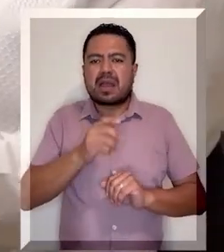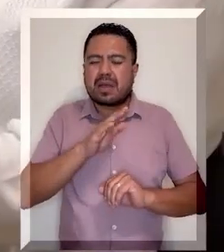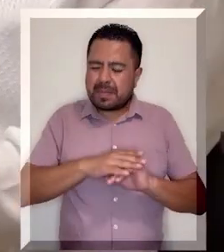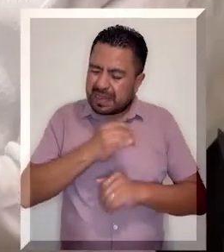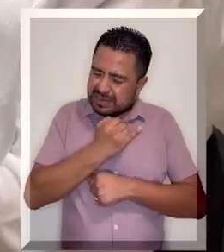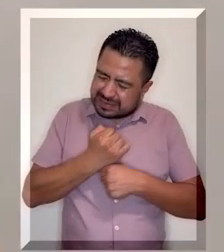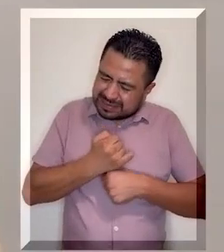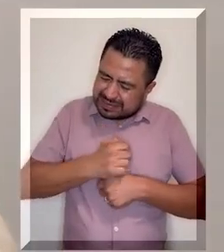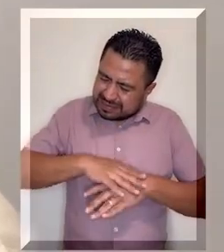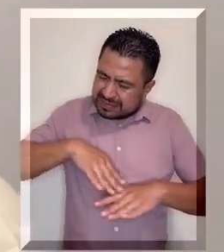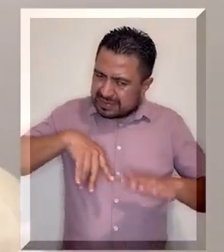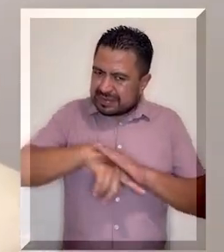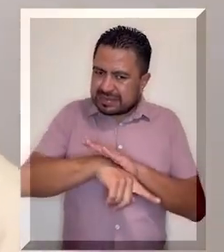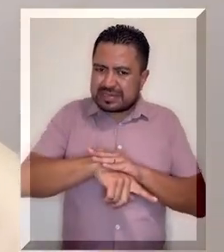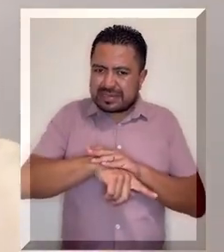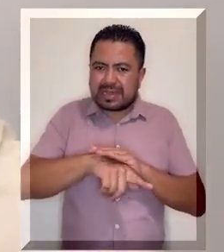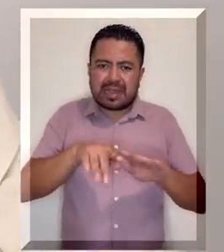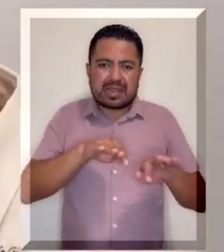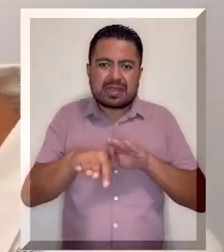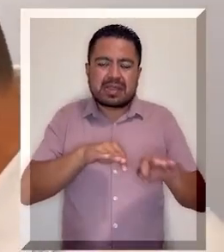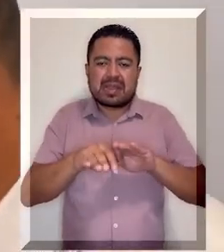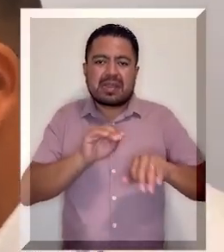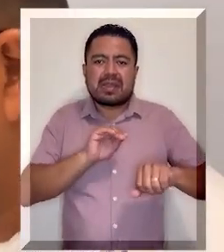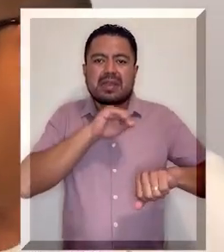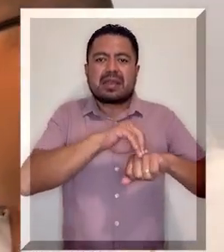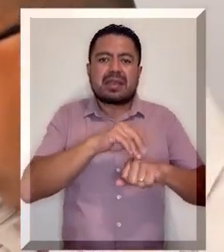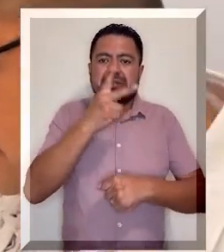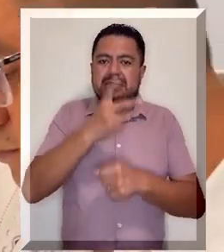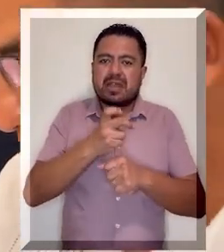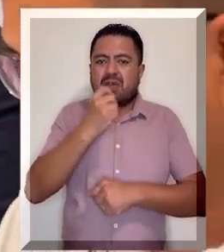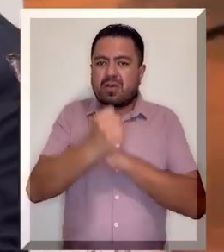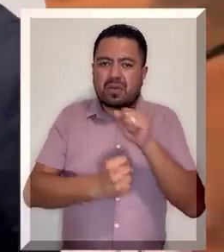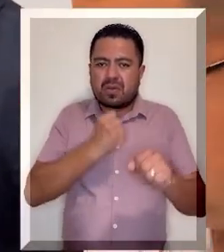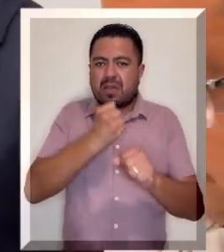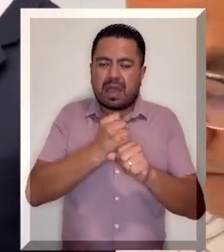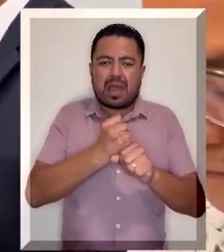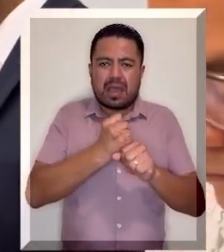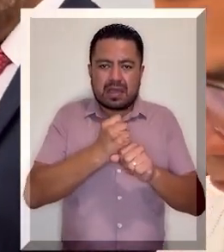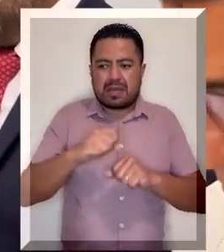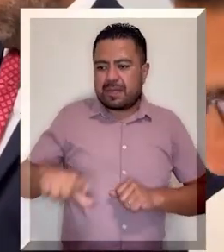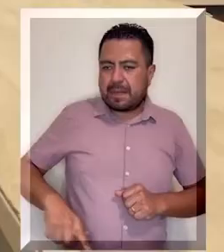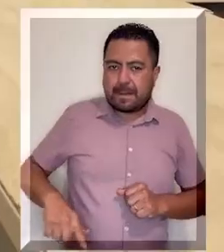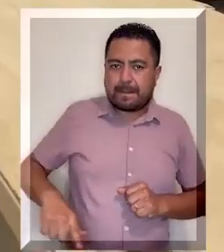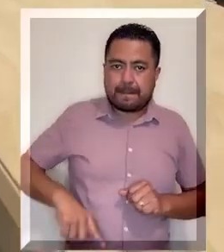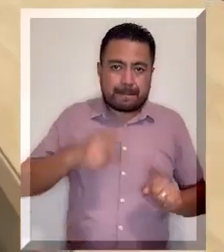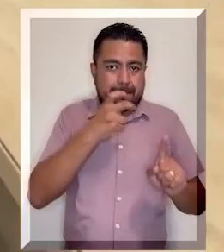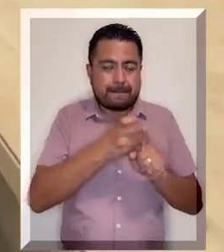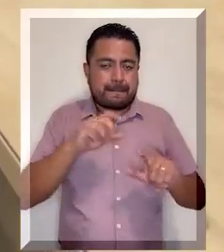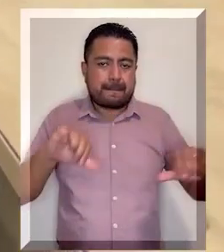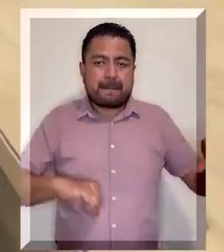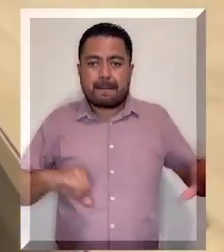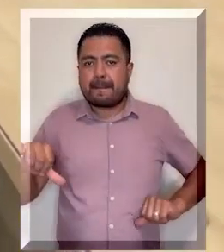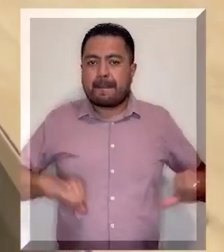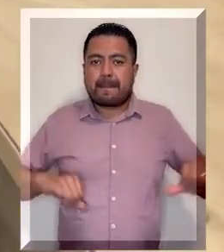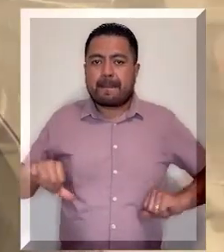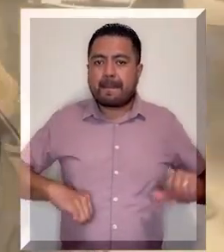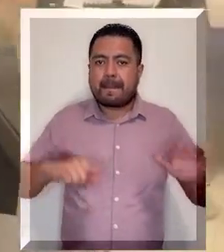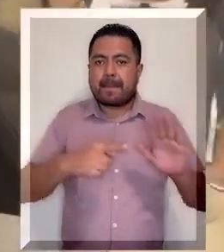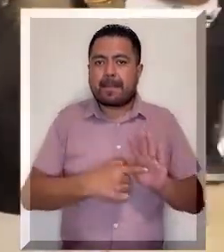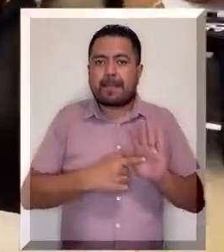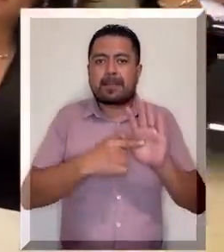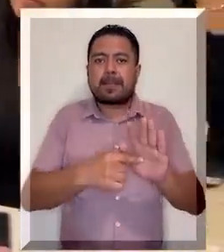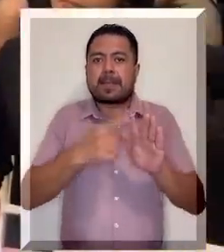áreas de gobierno, a efecto de analizar las políticas públicas y acciones emprendidas en el segundo año de gestión.